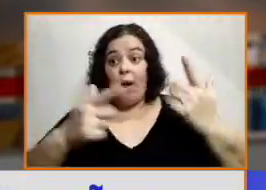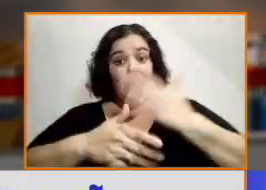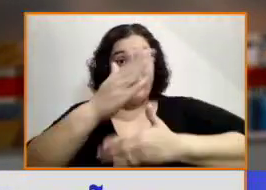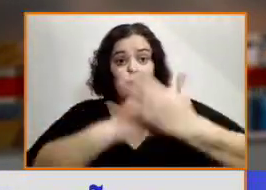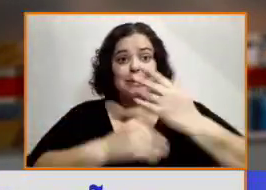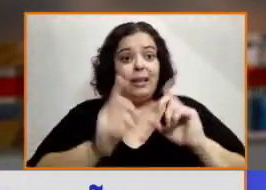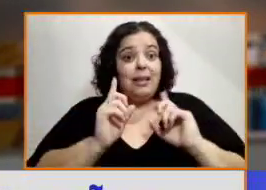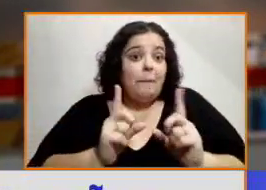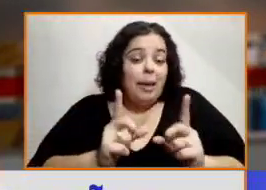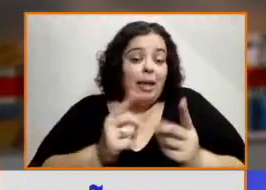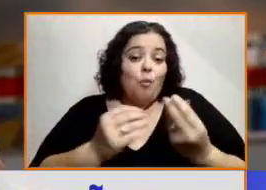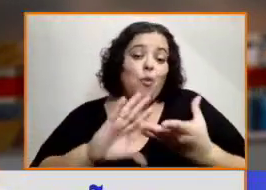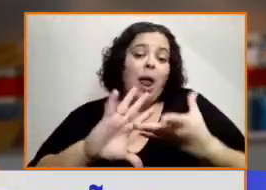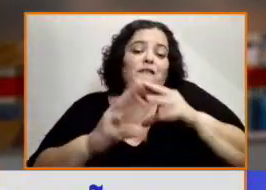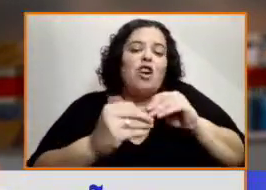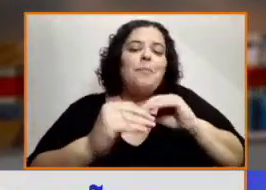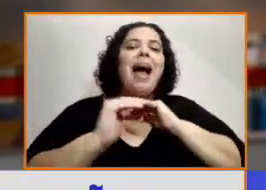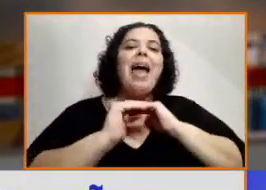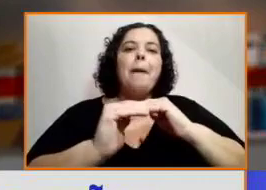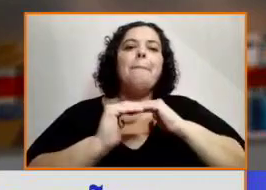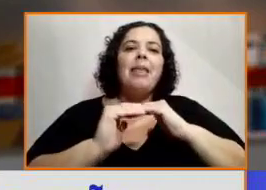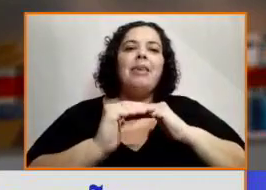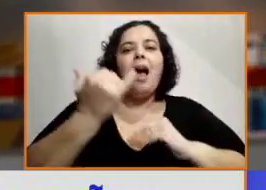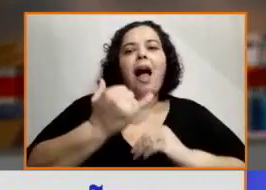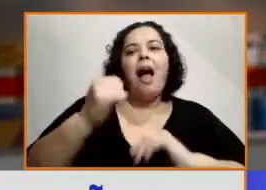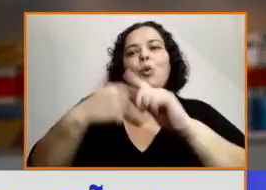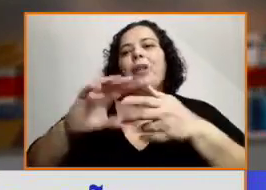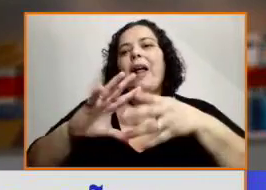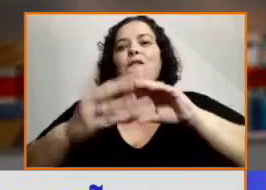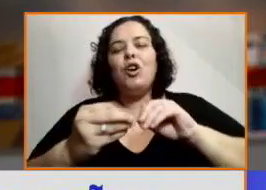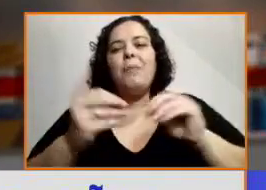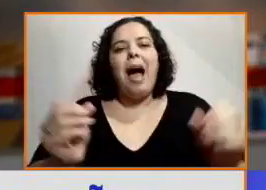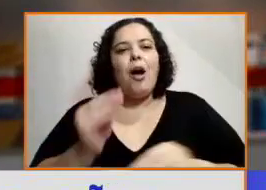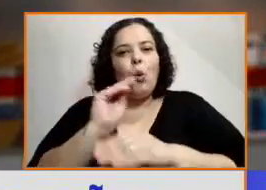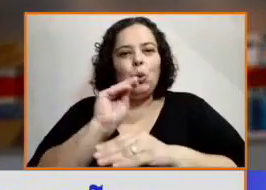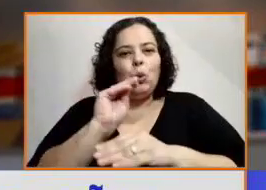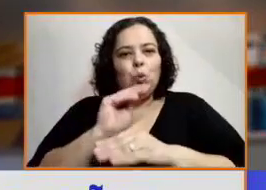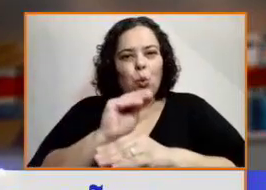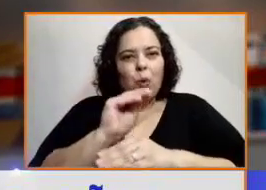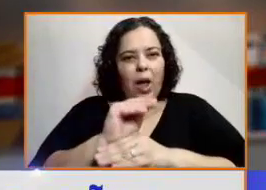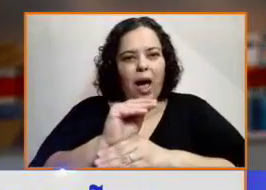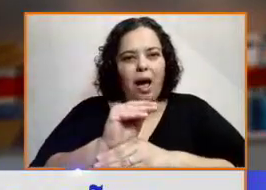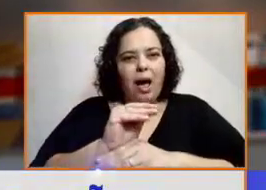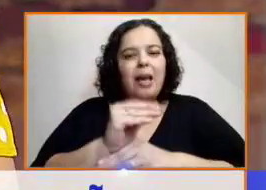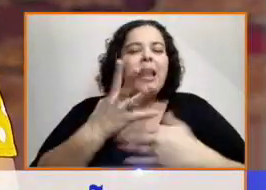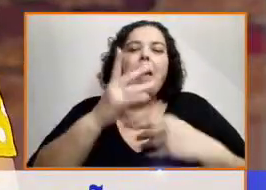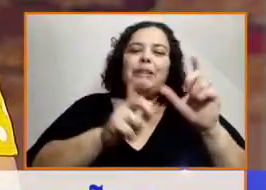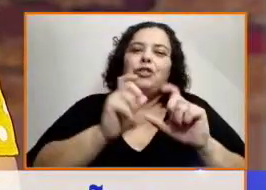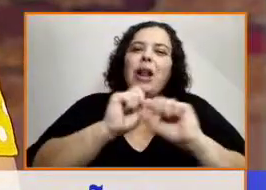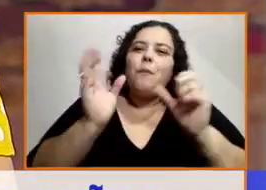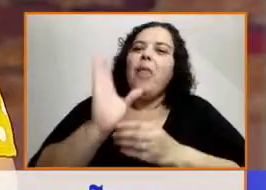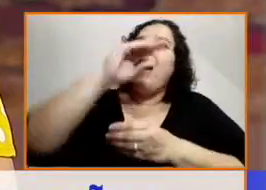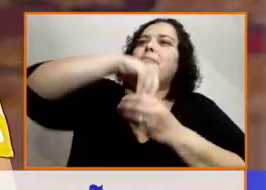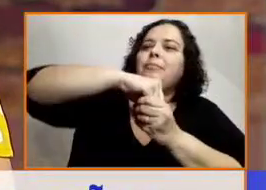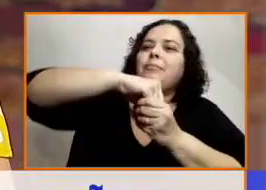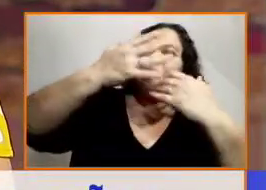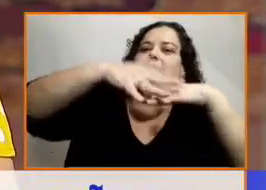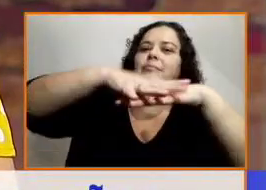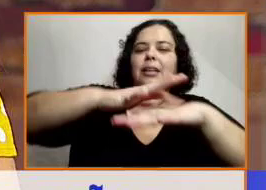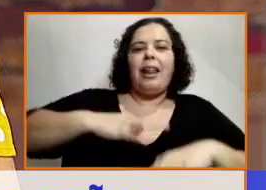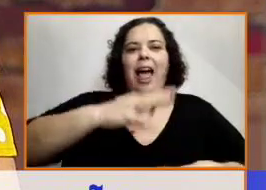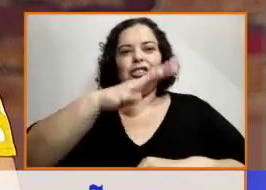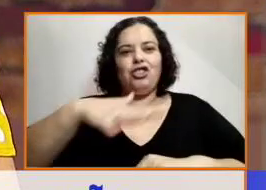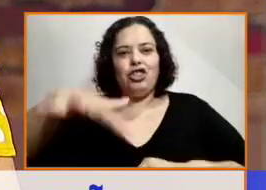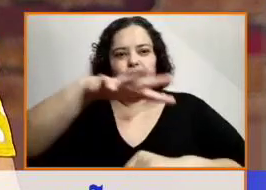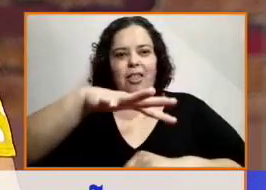de hacer cultura y de que la gente pueda meterse dentro de la sociedad. Me parece que eso es súper bien. Vamos por esa línea,